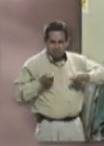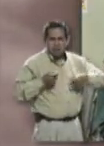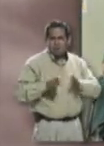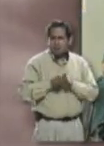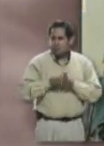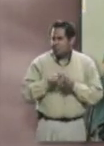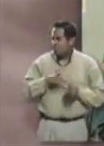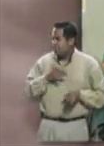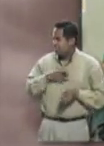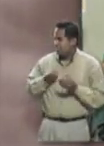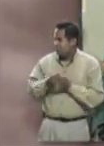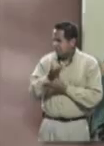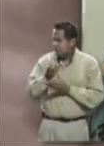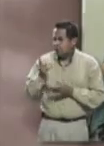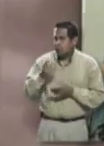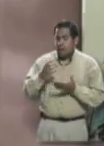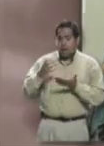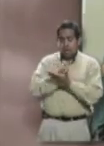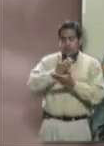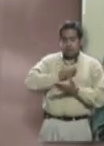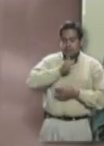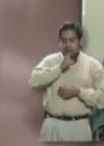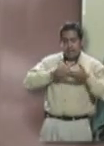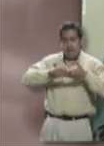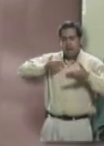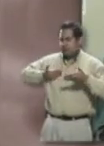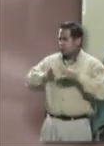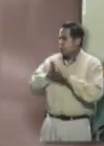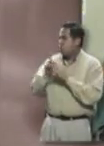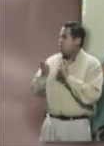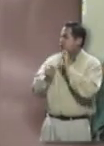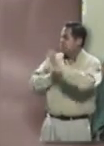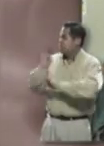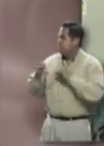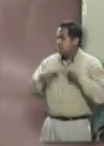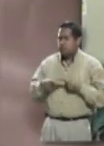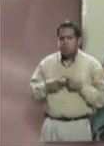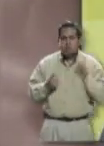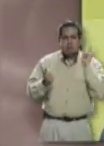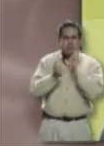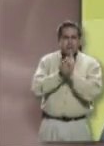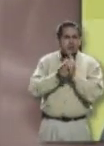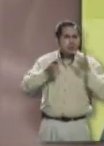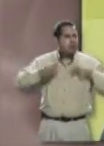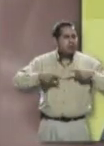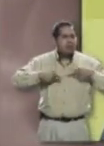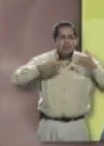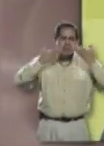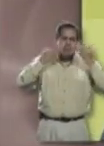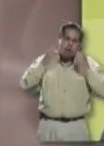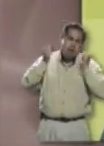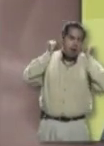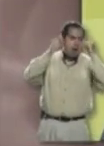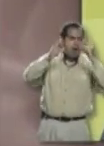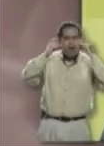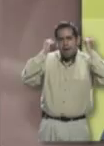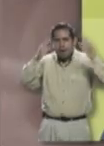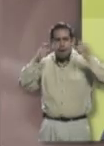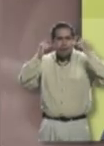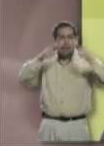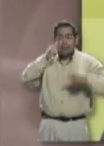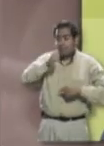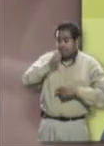cómo te recibe, cómo te trata antes de ser medallista y ahora que eres medallista? ¿Hay alguna diferencia? No. La gente siempre me ha mirado